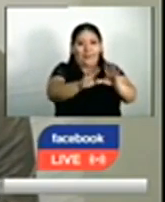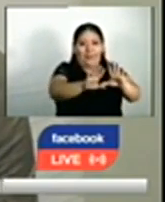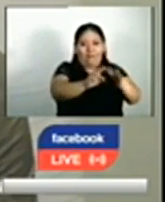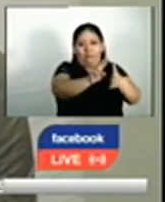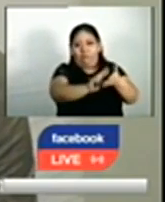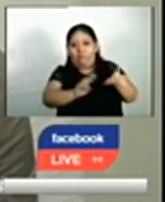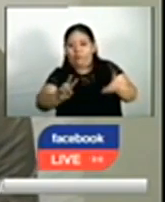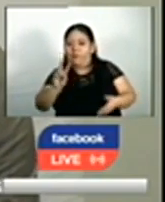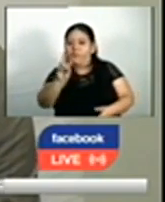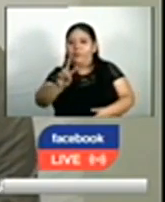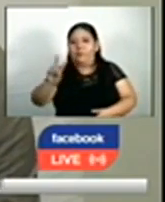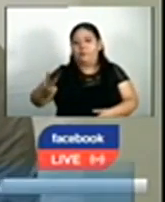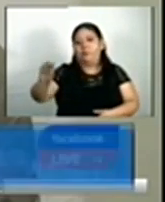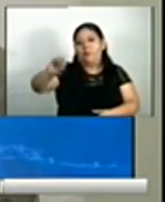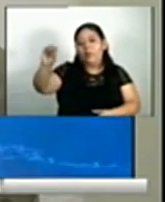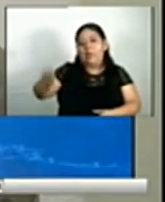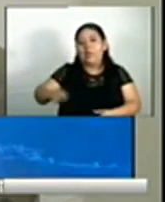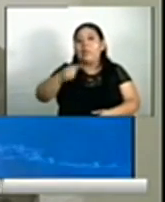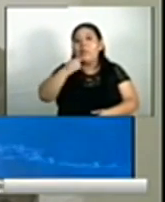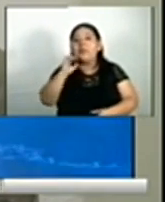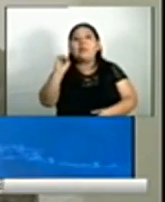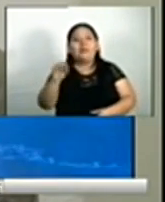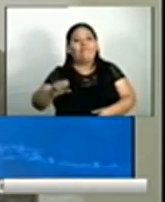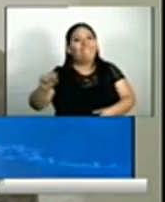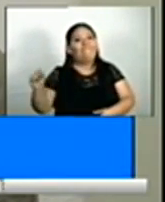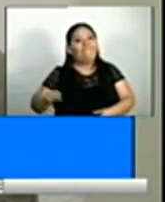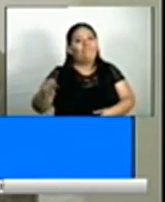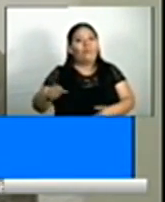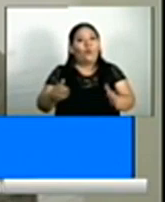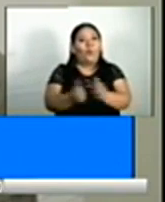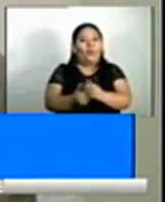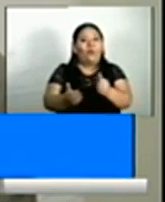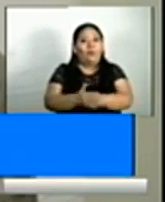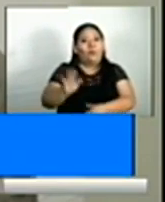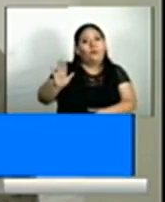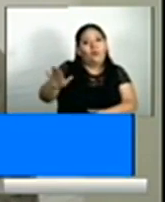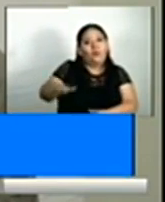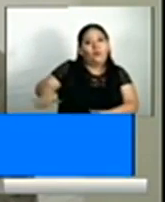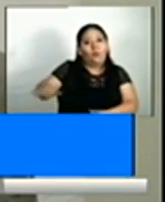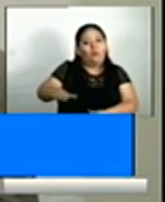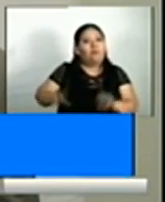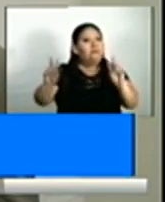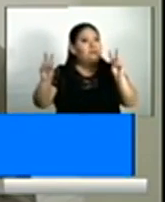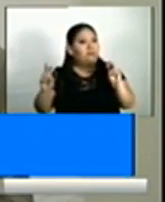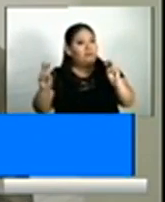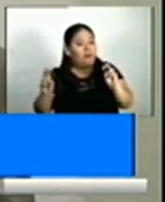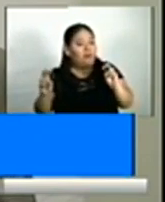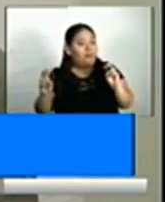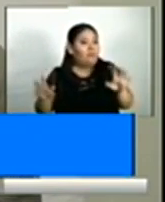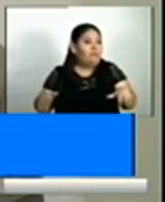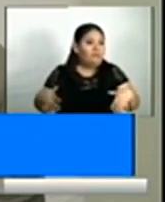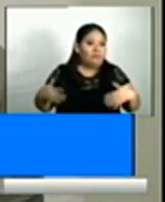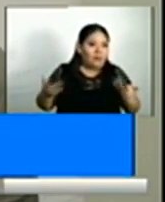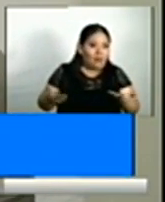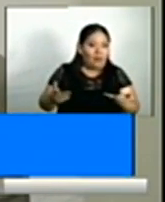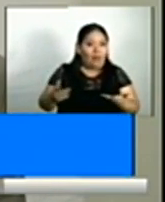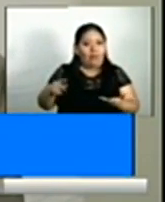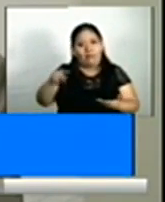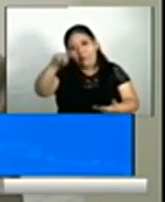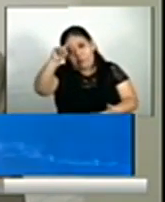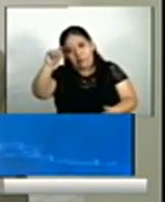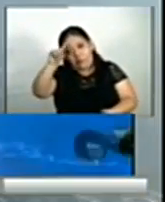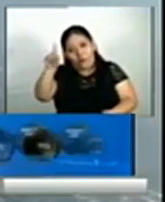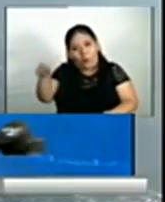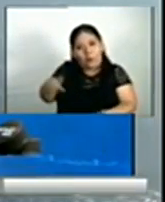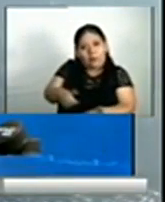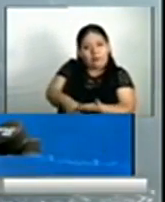el 22%, reportan que el principal problema de su municipio está asociado a la calidad de los servicios que están